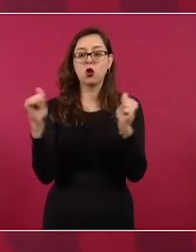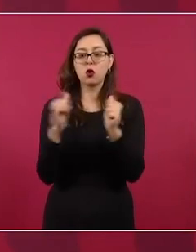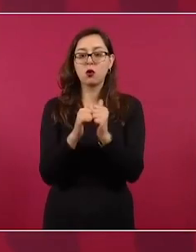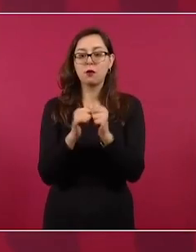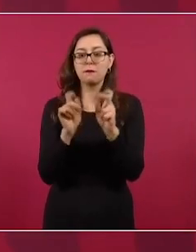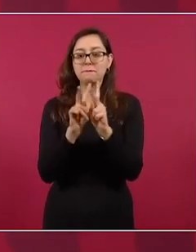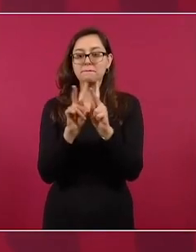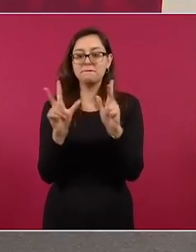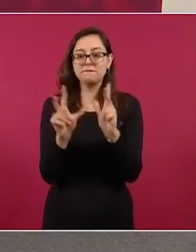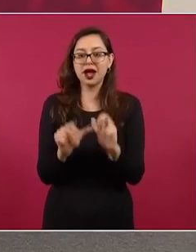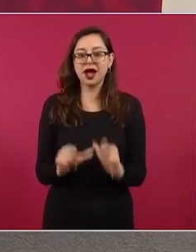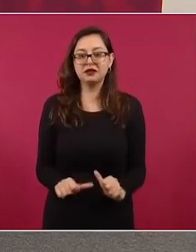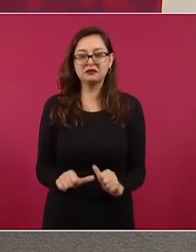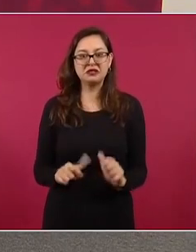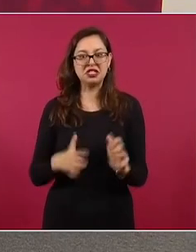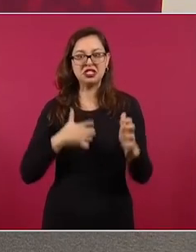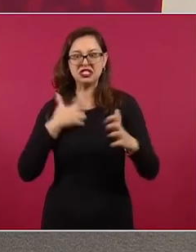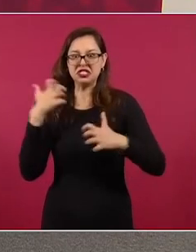Ese es el camino,